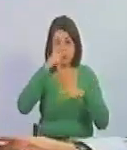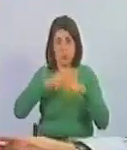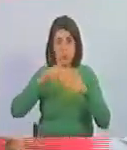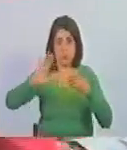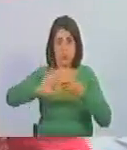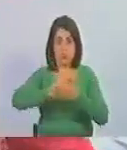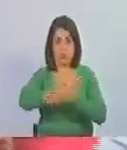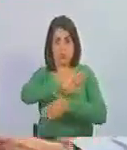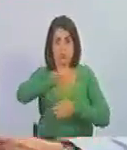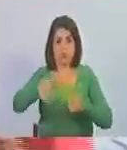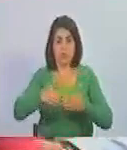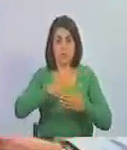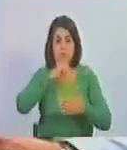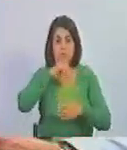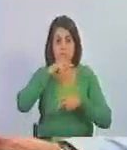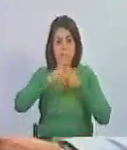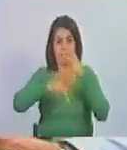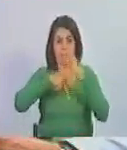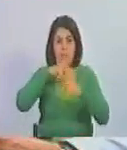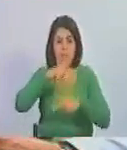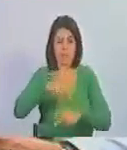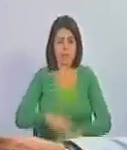histórica y políticamente.